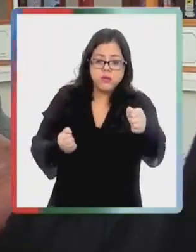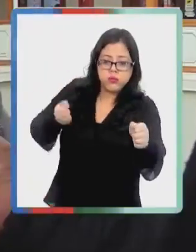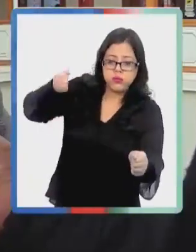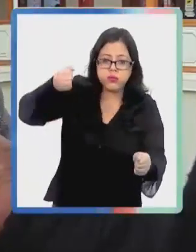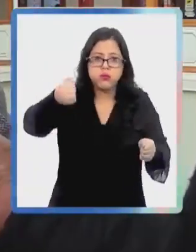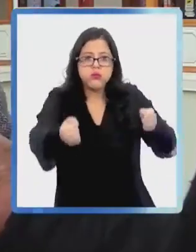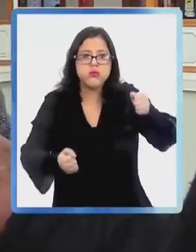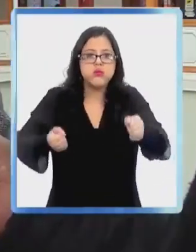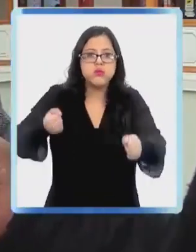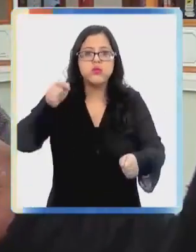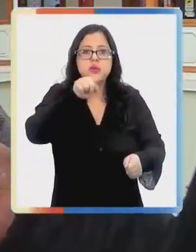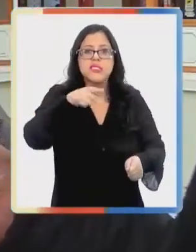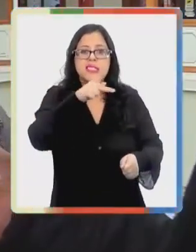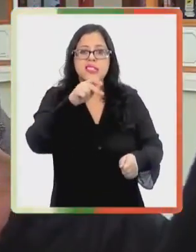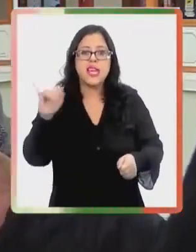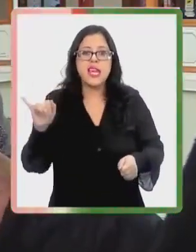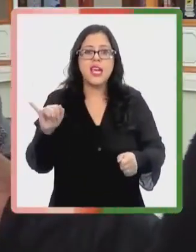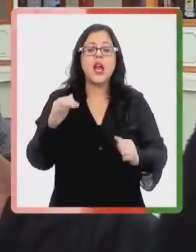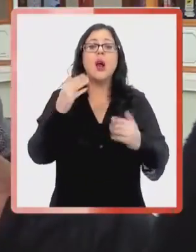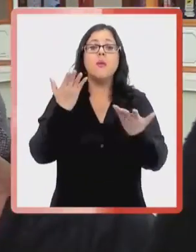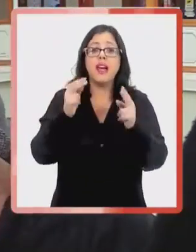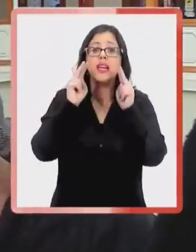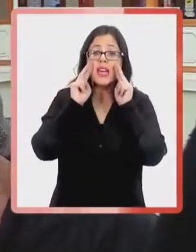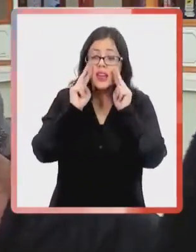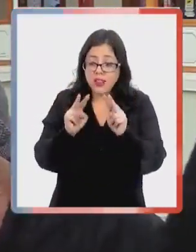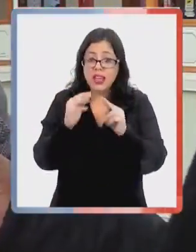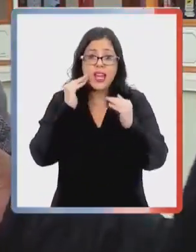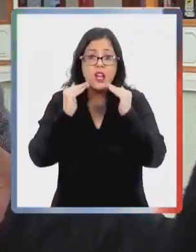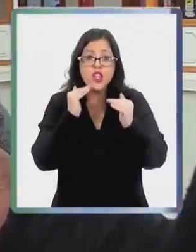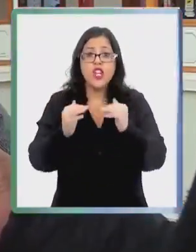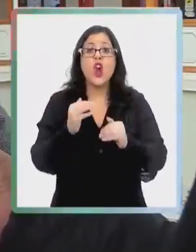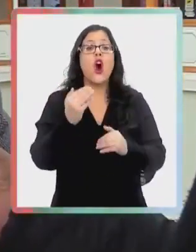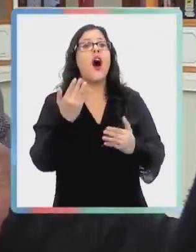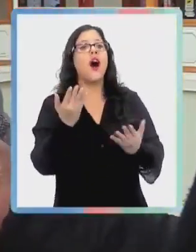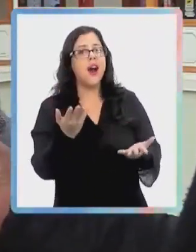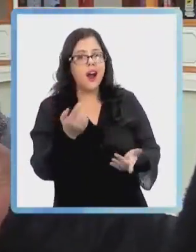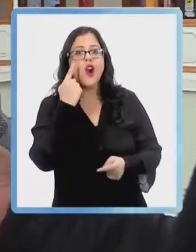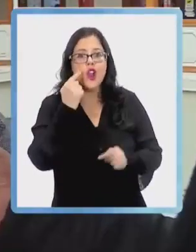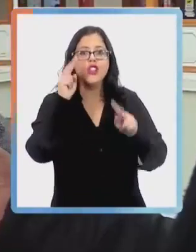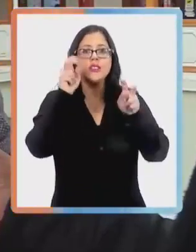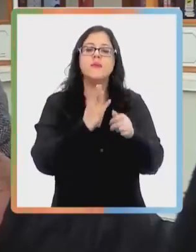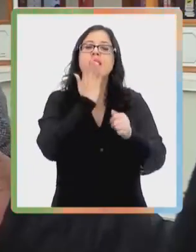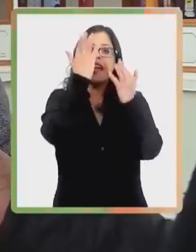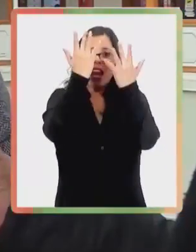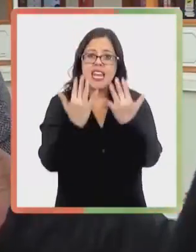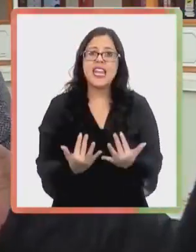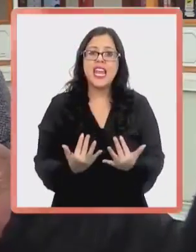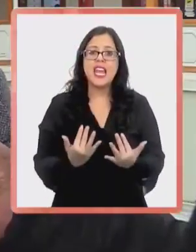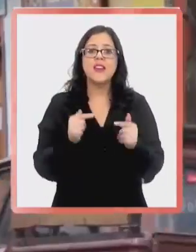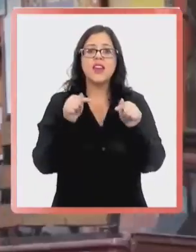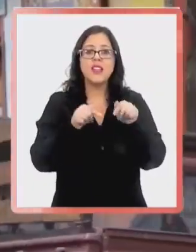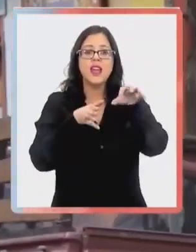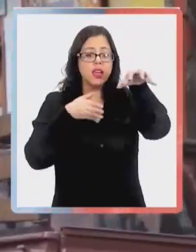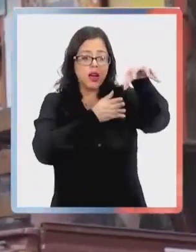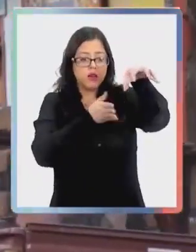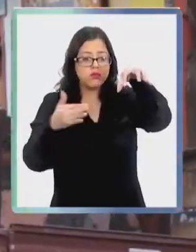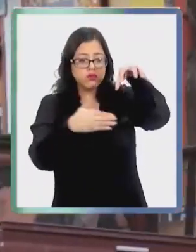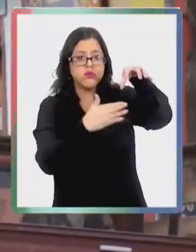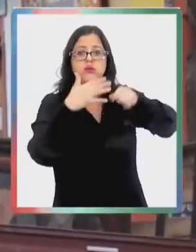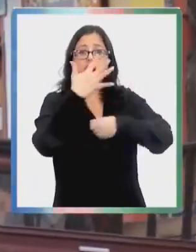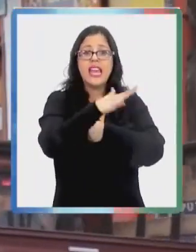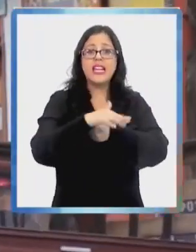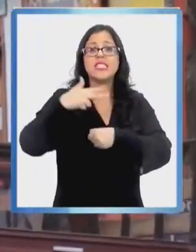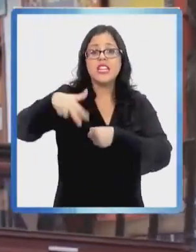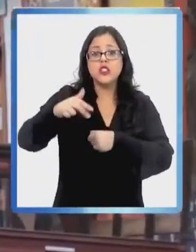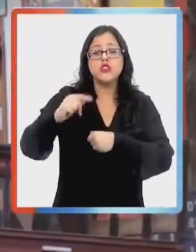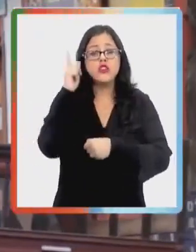viene a que los niños conozcan la nieve, a jugar con nieve, si la tenemos sobre la curva 15 o 18, la